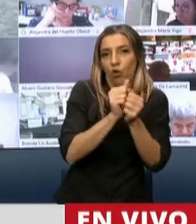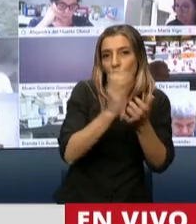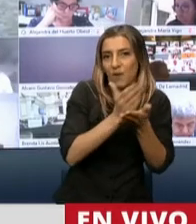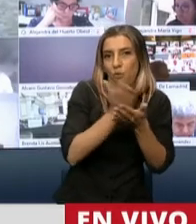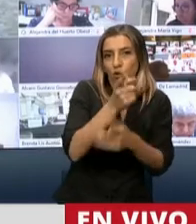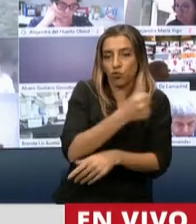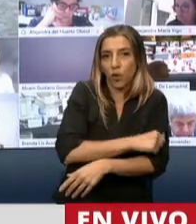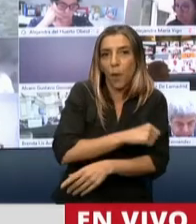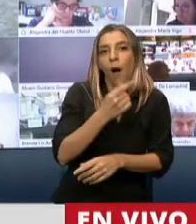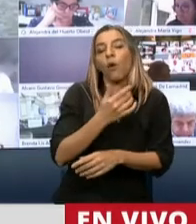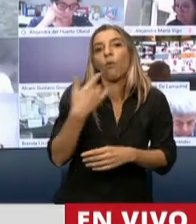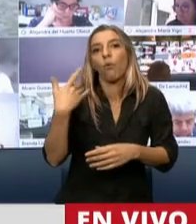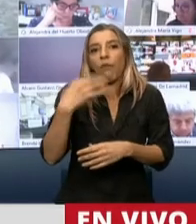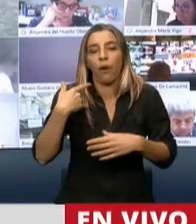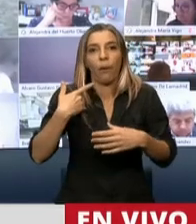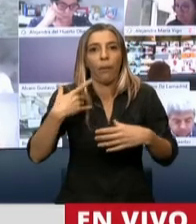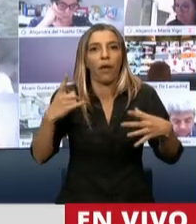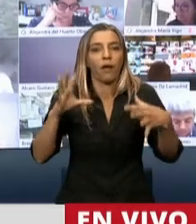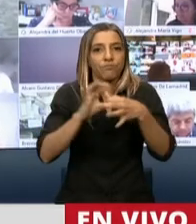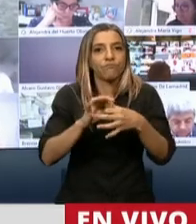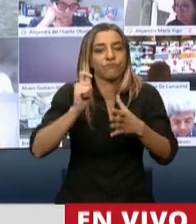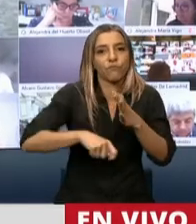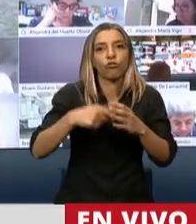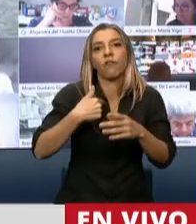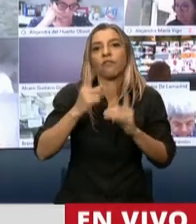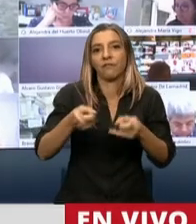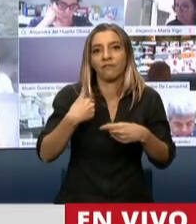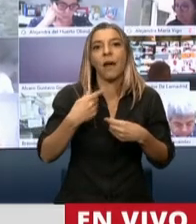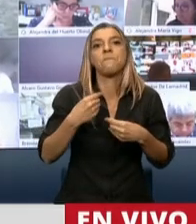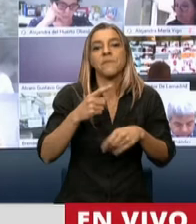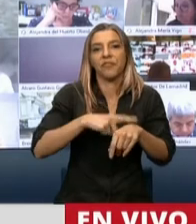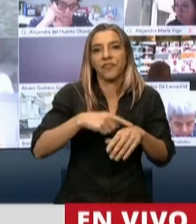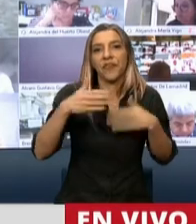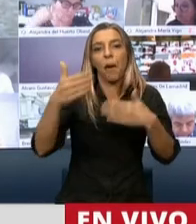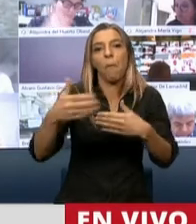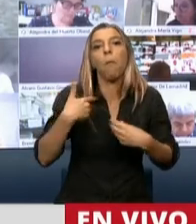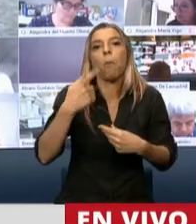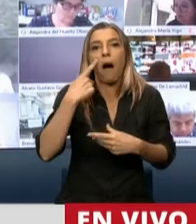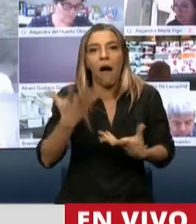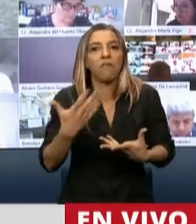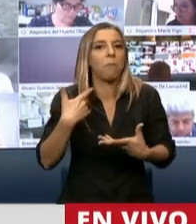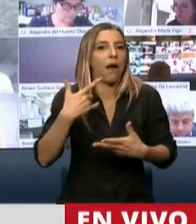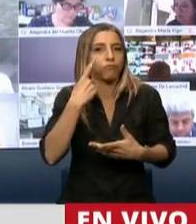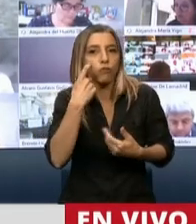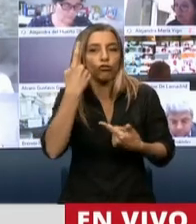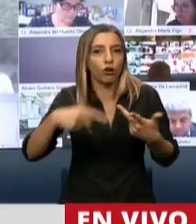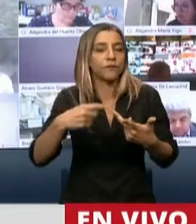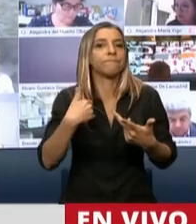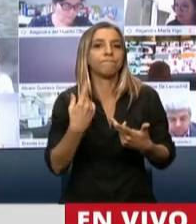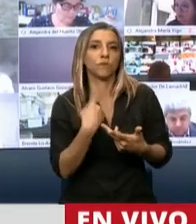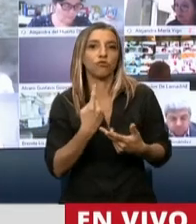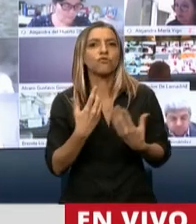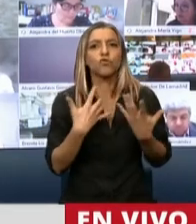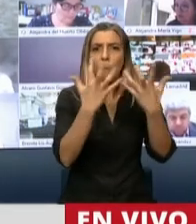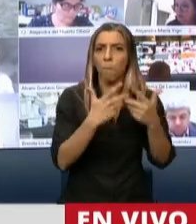Frente a eso, exigen prórrogas de jurisdicción. Eso, nosotros, en este proyecto de ley, es lo que le estamos